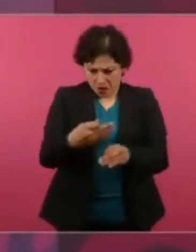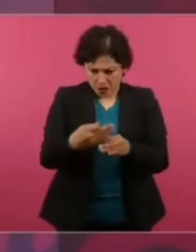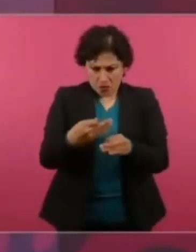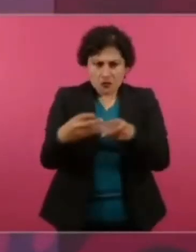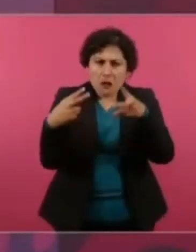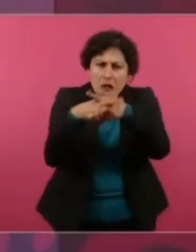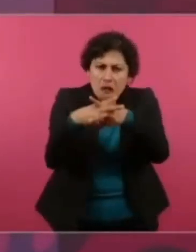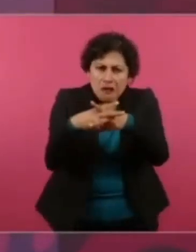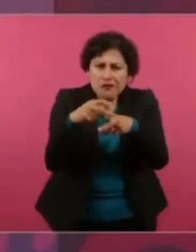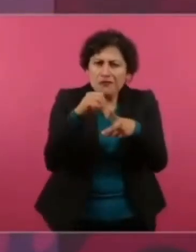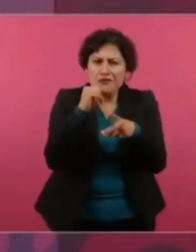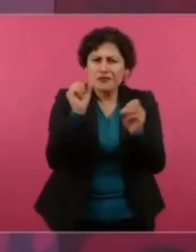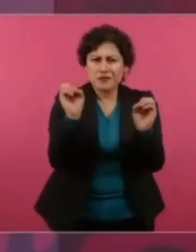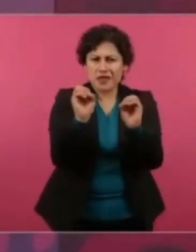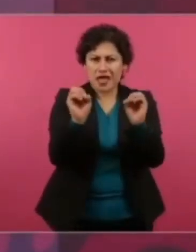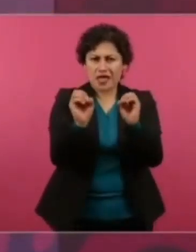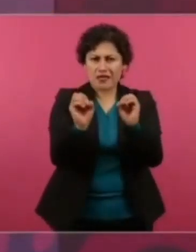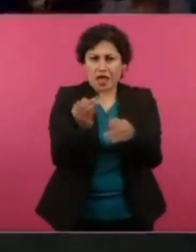debate.